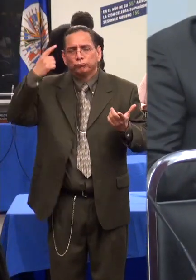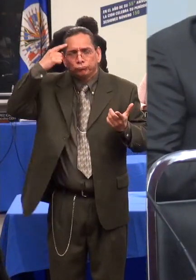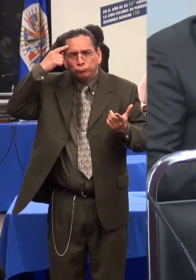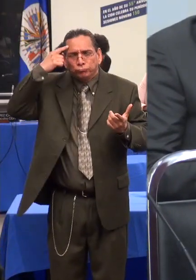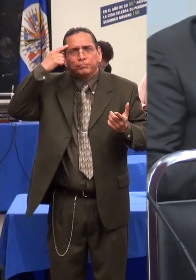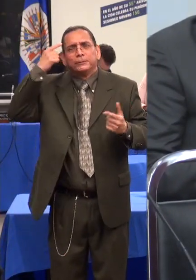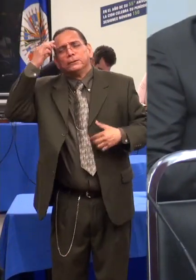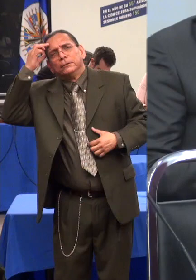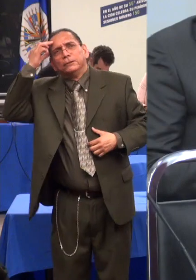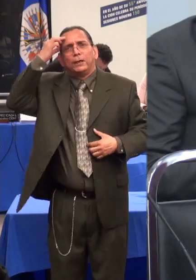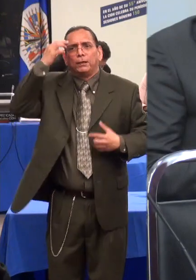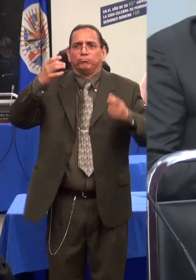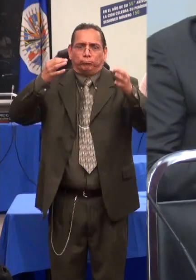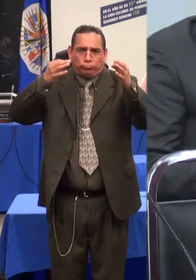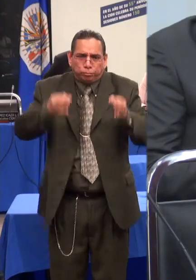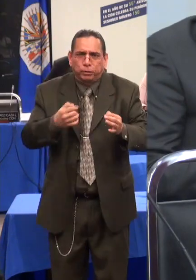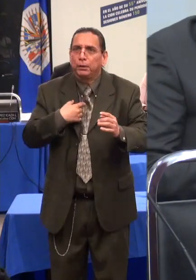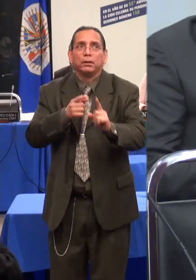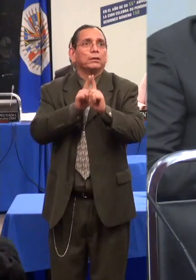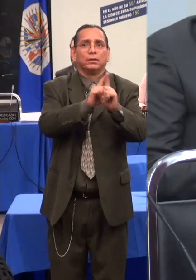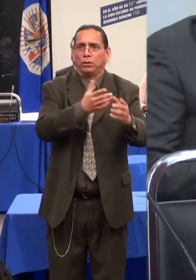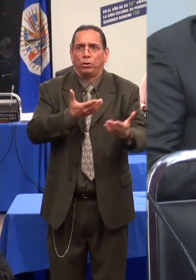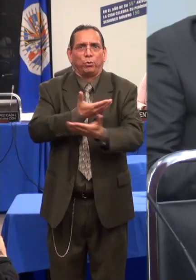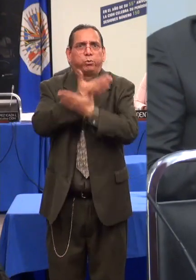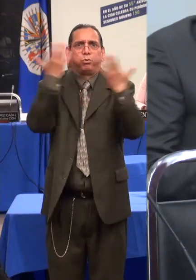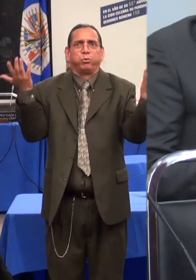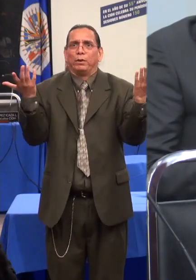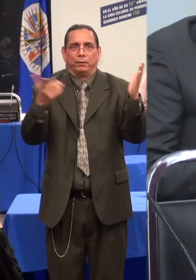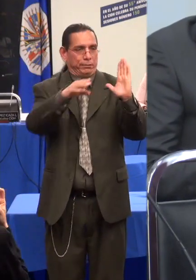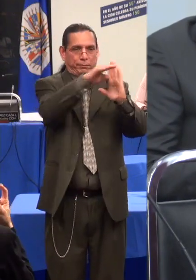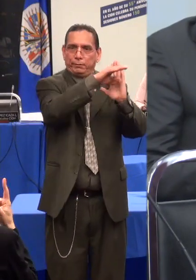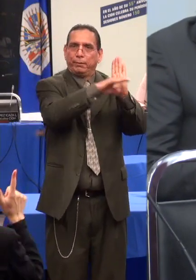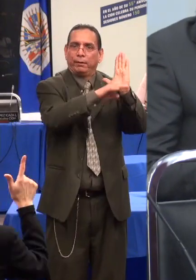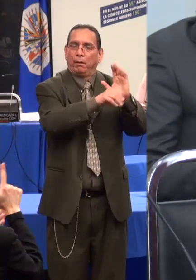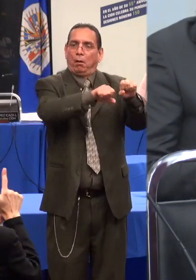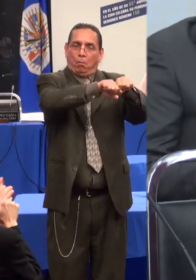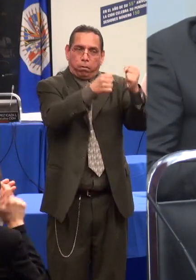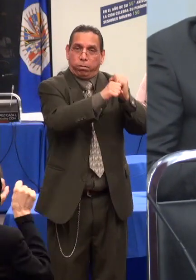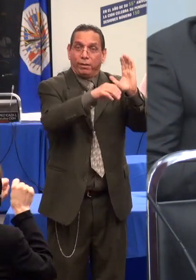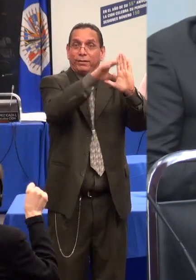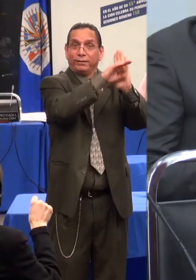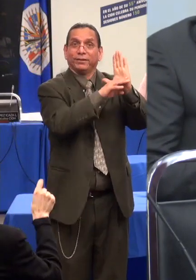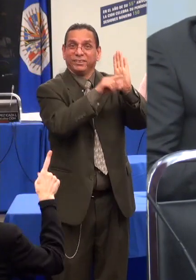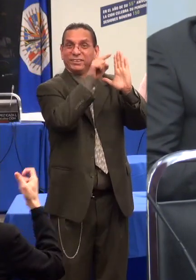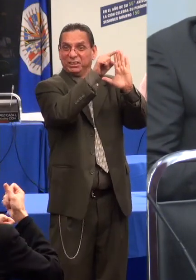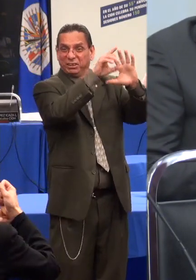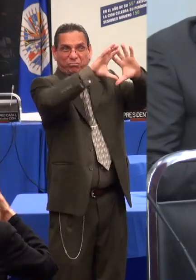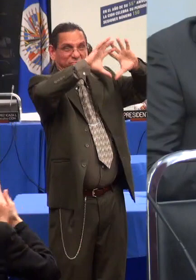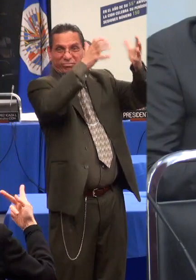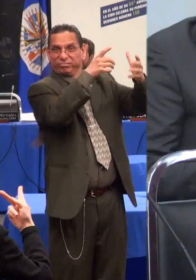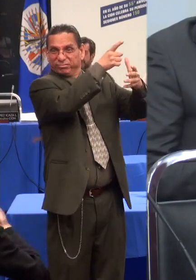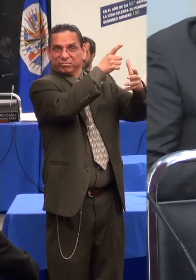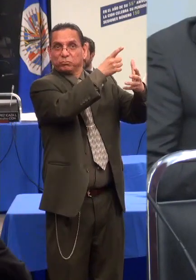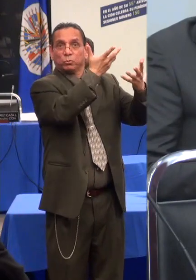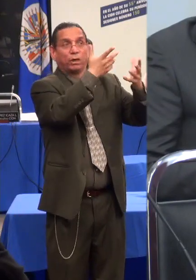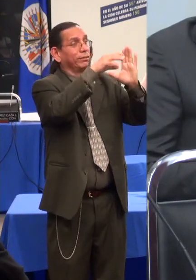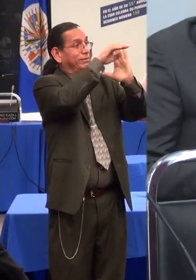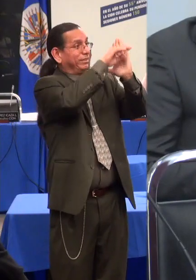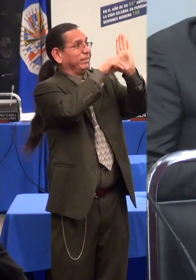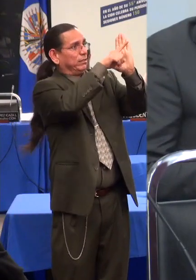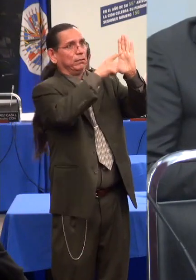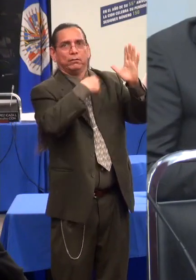por un esquema legal de incapacitación a través de las instituciones de la interdicción y la inhabilitación,